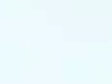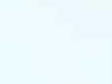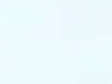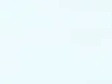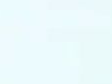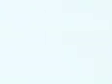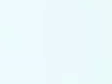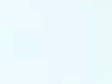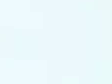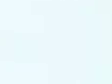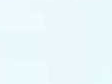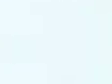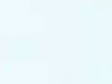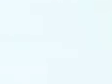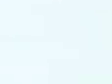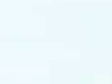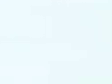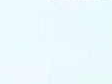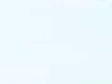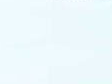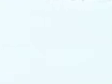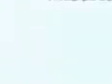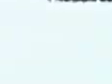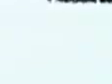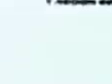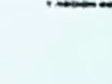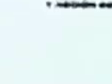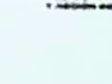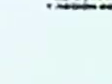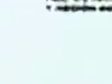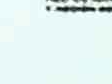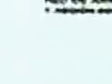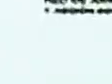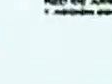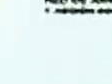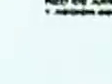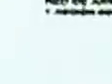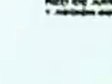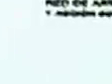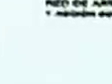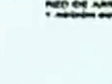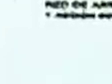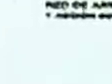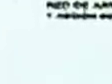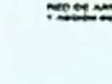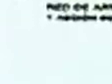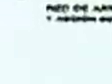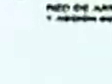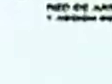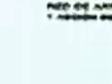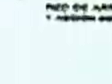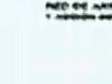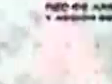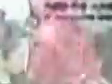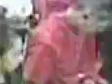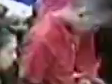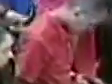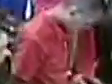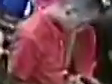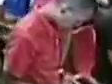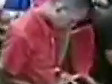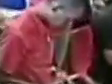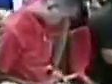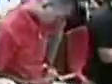más de 14.381 VCs que ya se han agrupado en